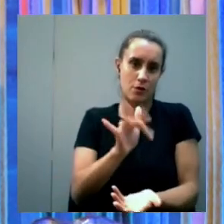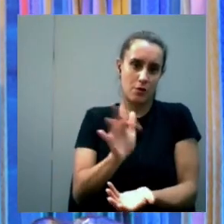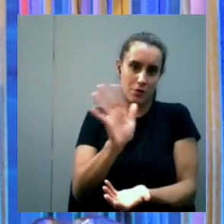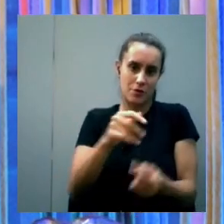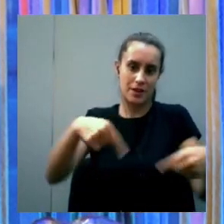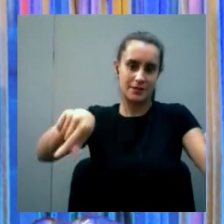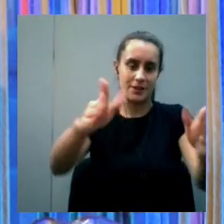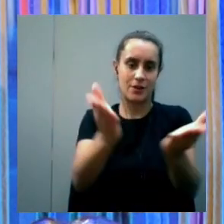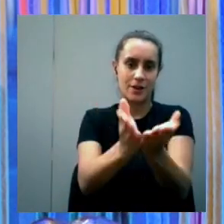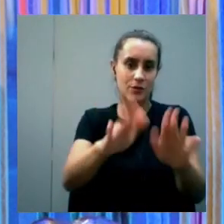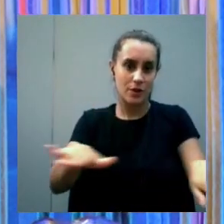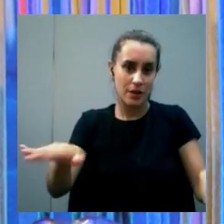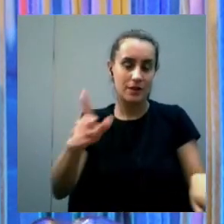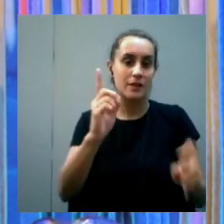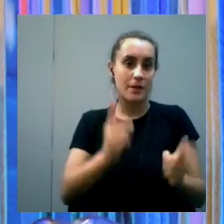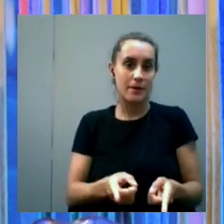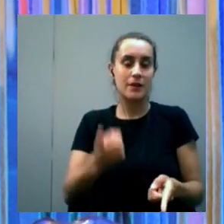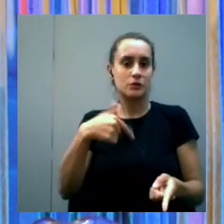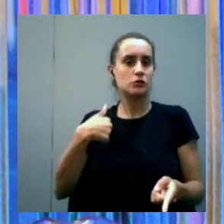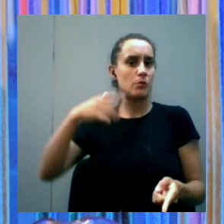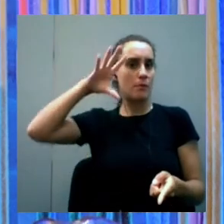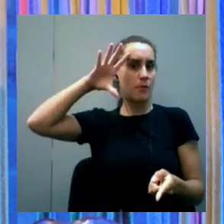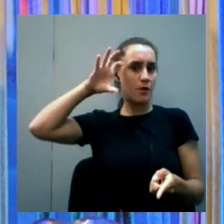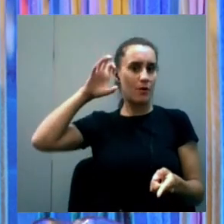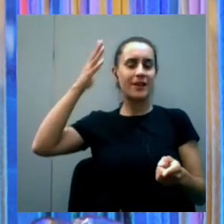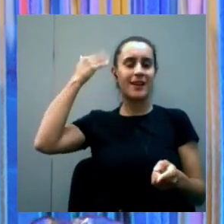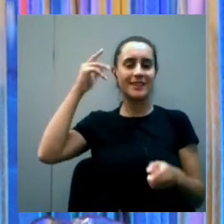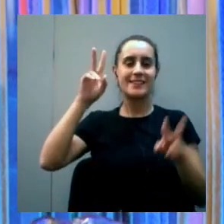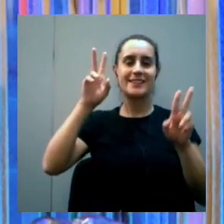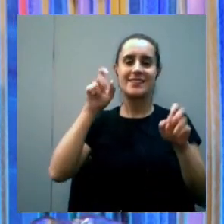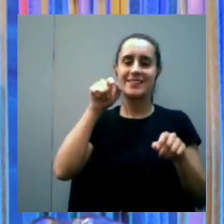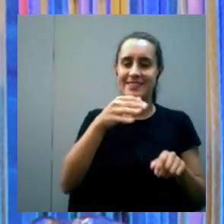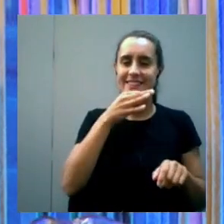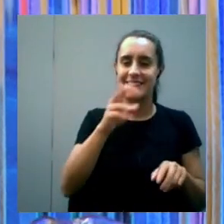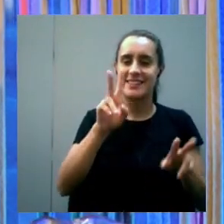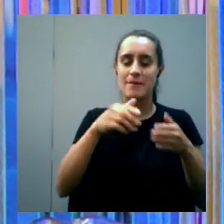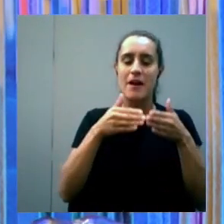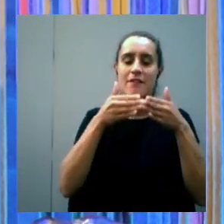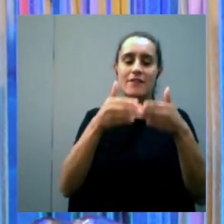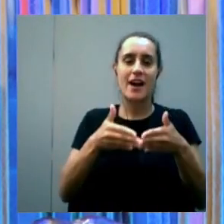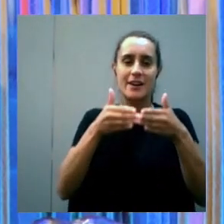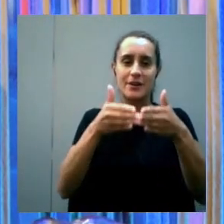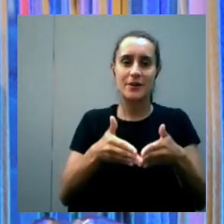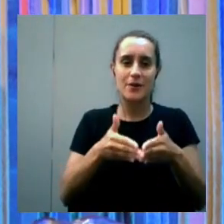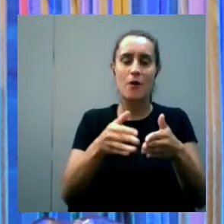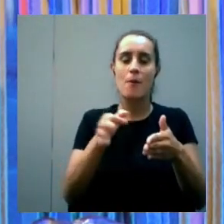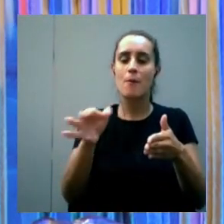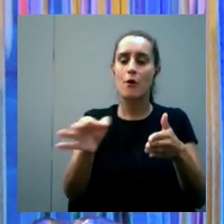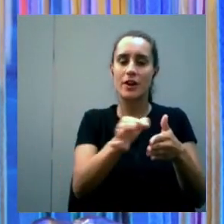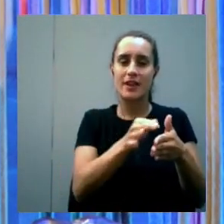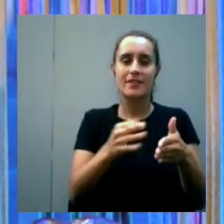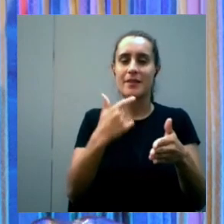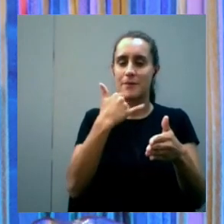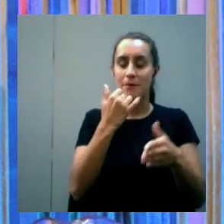también y me recuerdo aquella dinámica del barquito que usamos en algún centro educativo con monedas ¿no? un problema muy